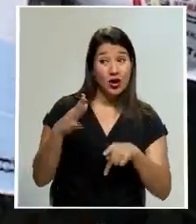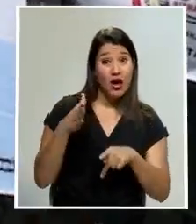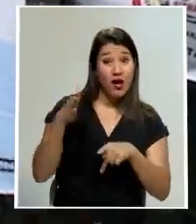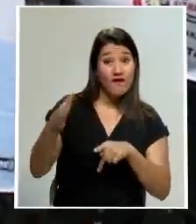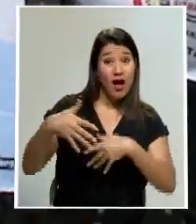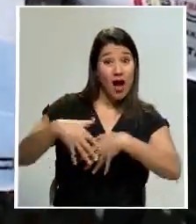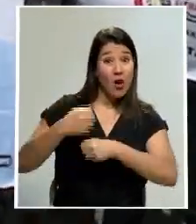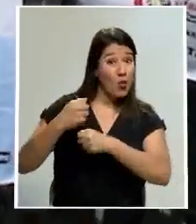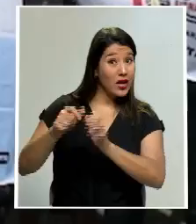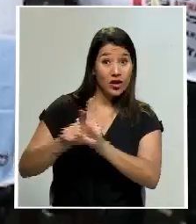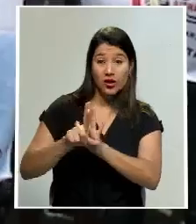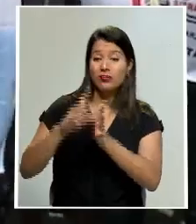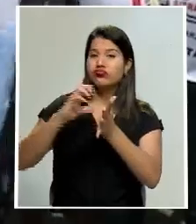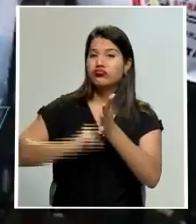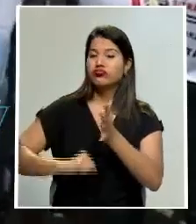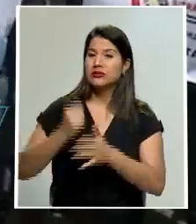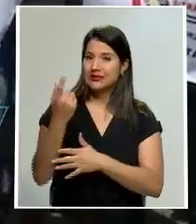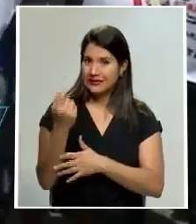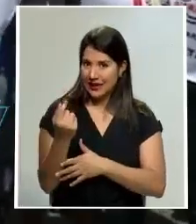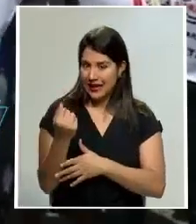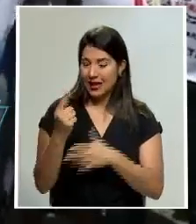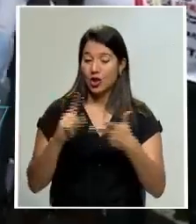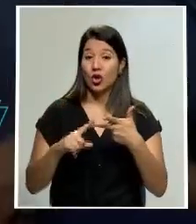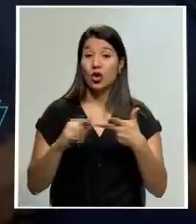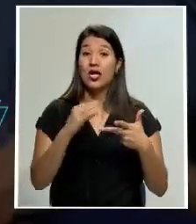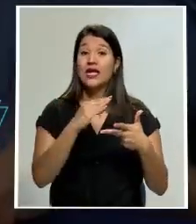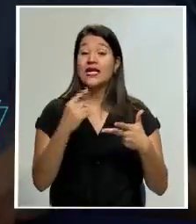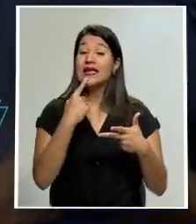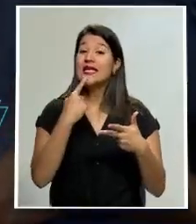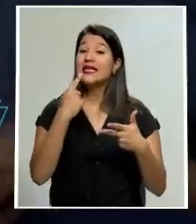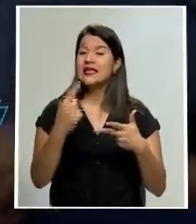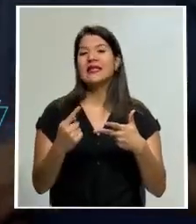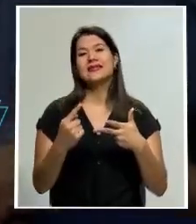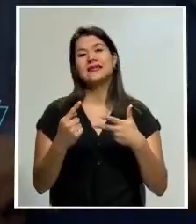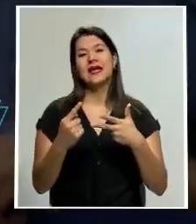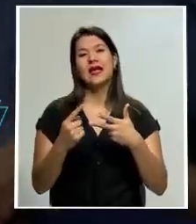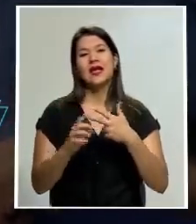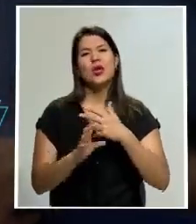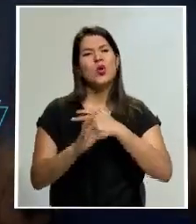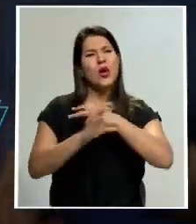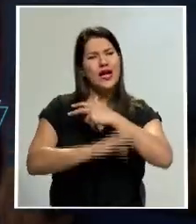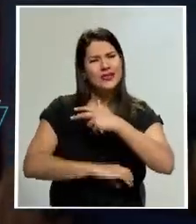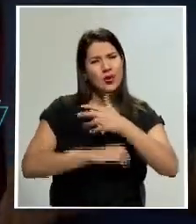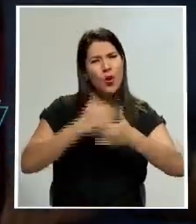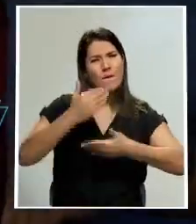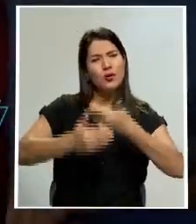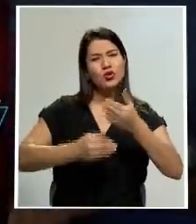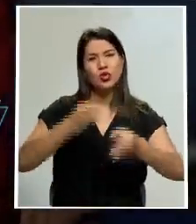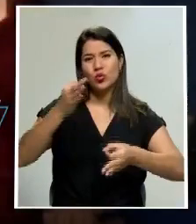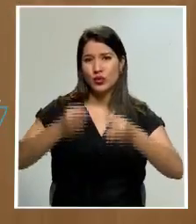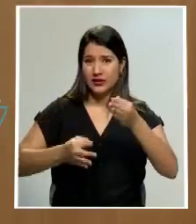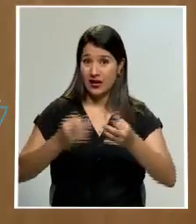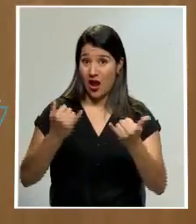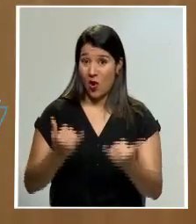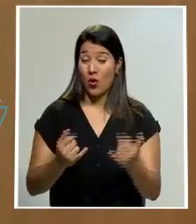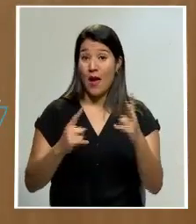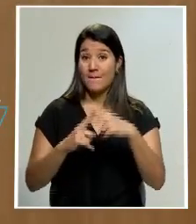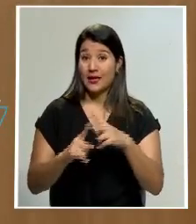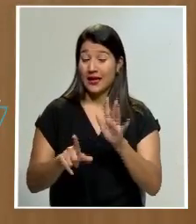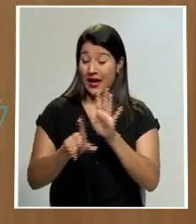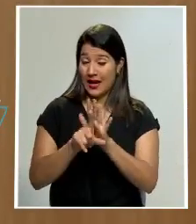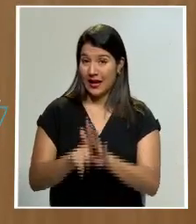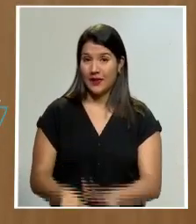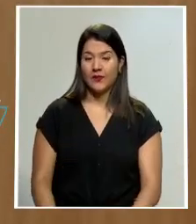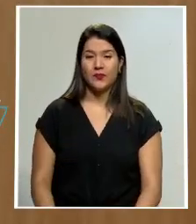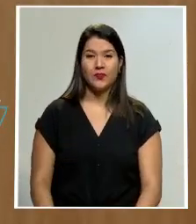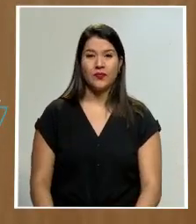Y agregó que lo que suspendió la sala son las sentencias de los procesos judiciales en donde esta ley se está aplicando. En este caso de